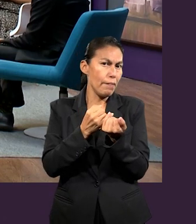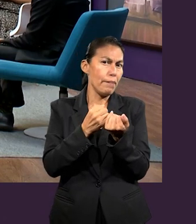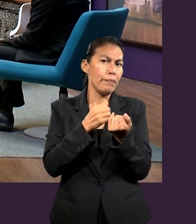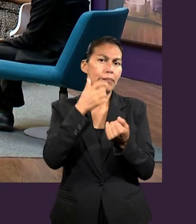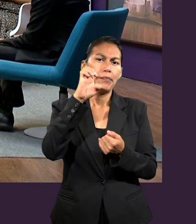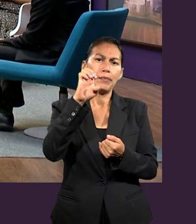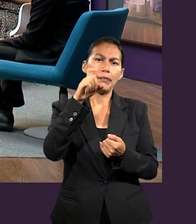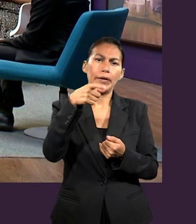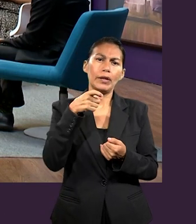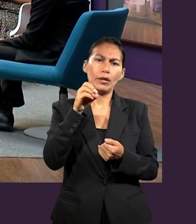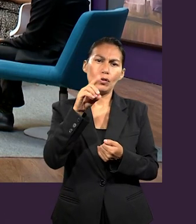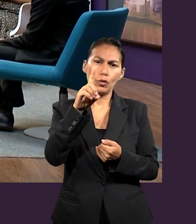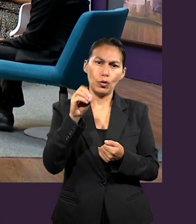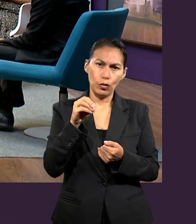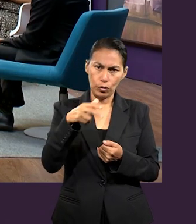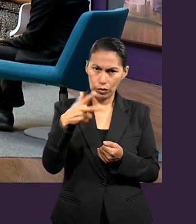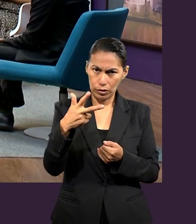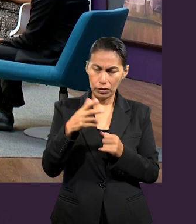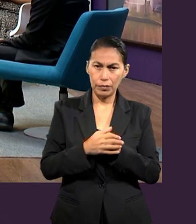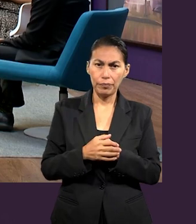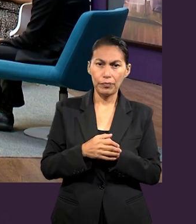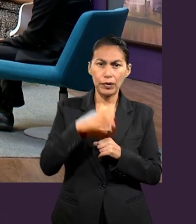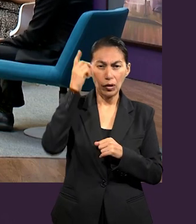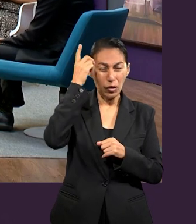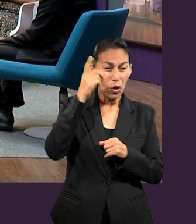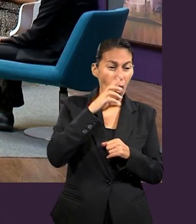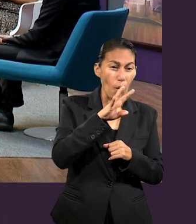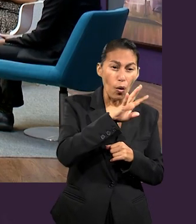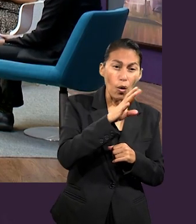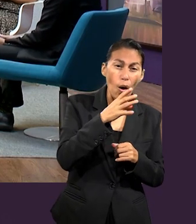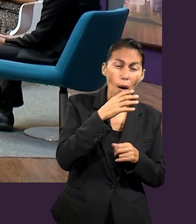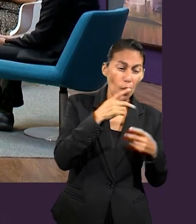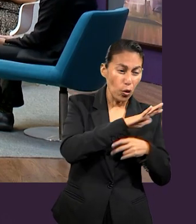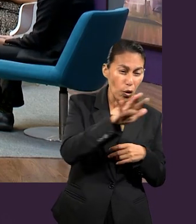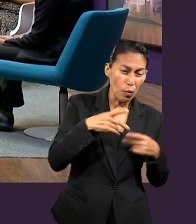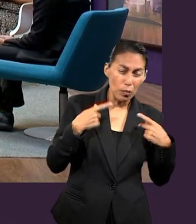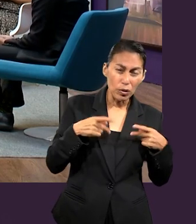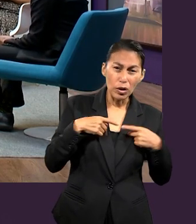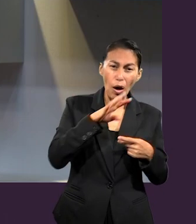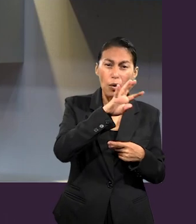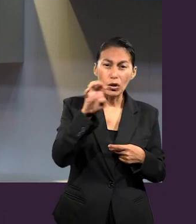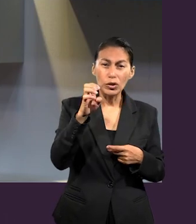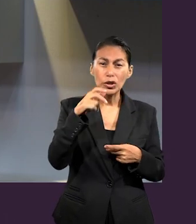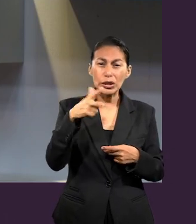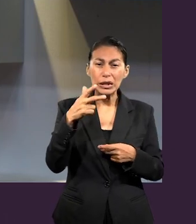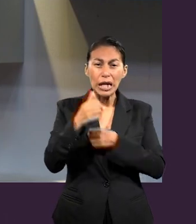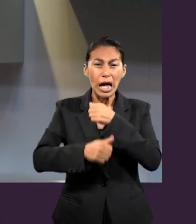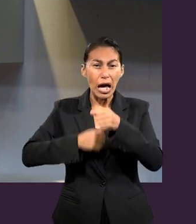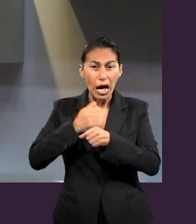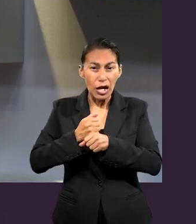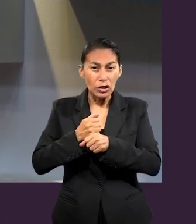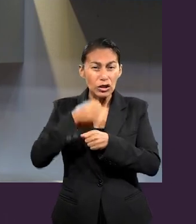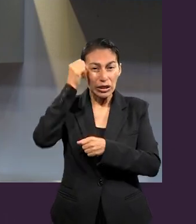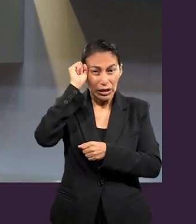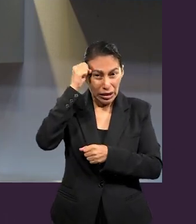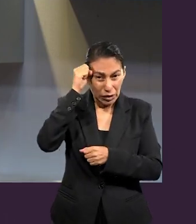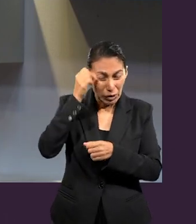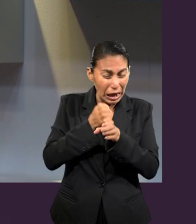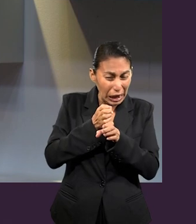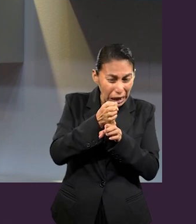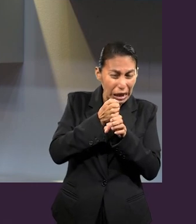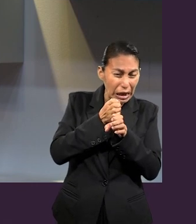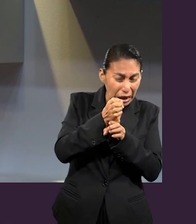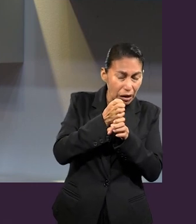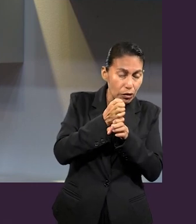cuando Dios va a sacar a su pueblo de la esclavitud de Egipto después de 430 años de esclavitud. Le dice, yo voy a endurecer el corazón de